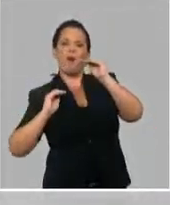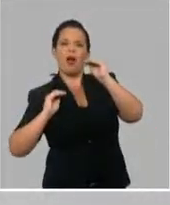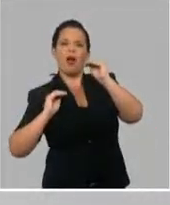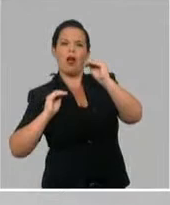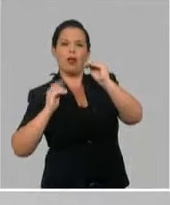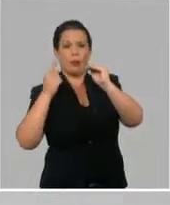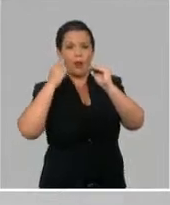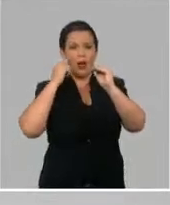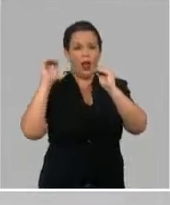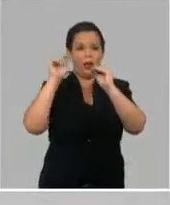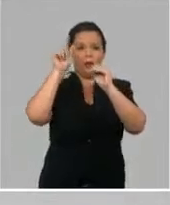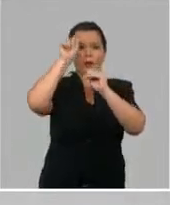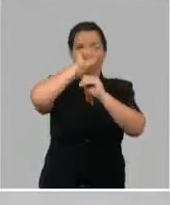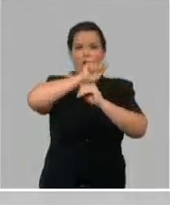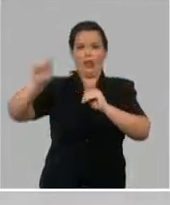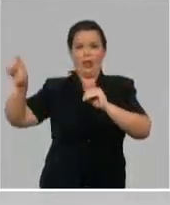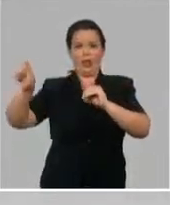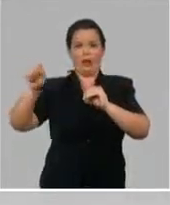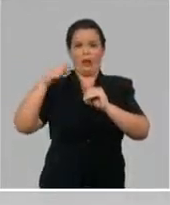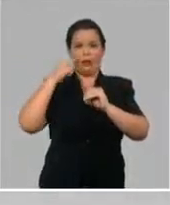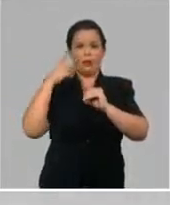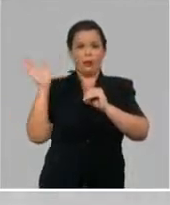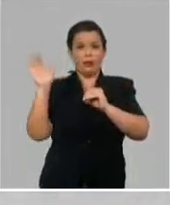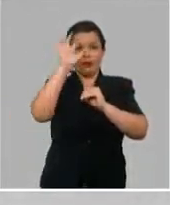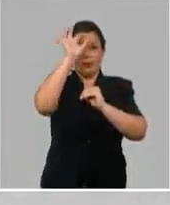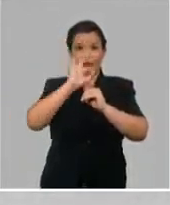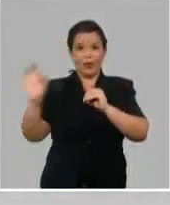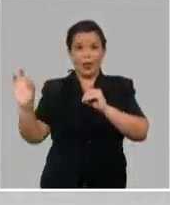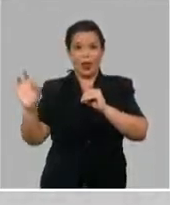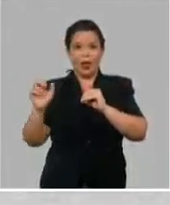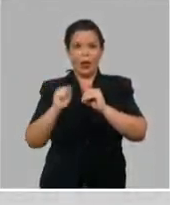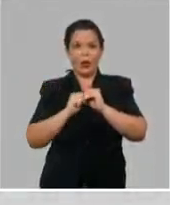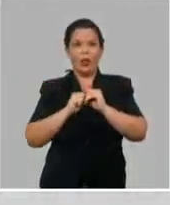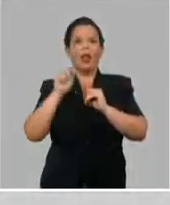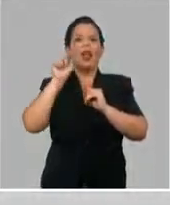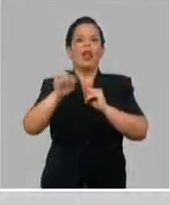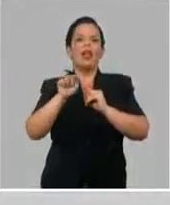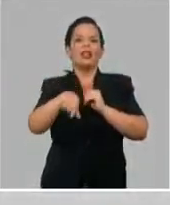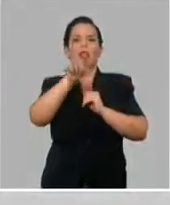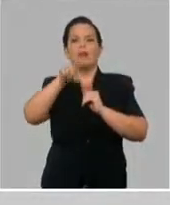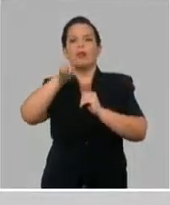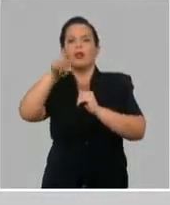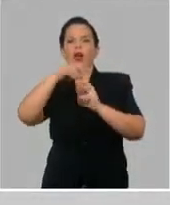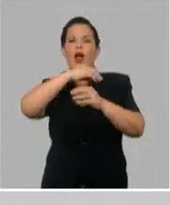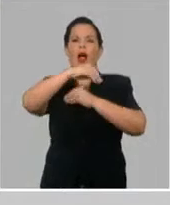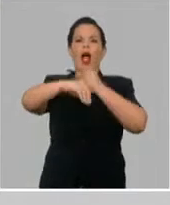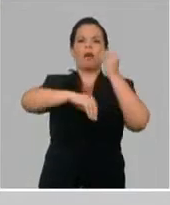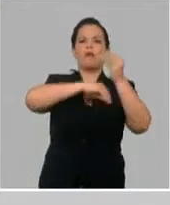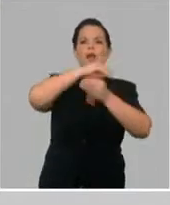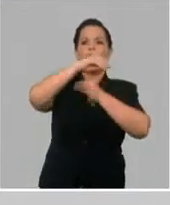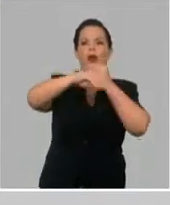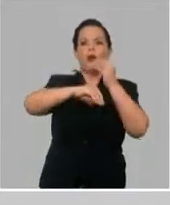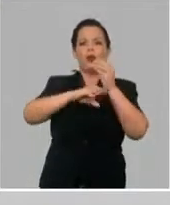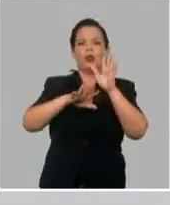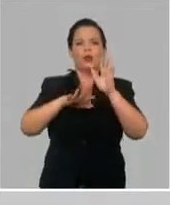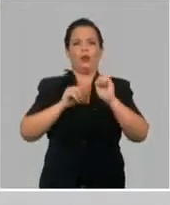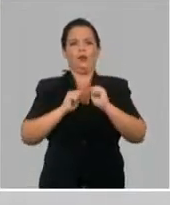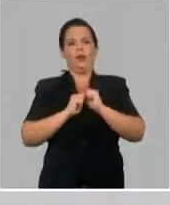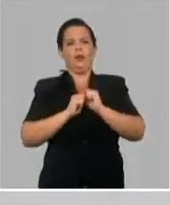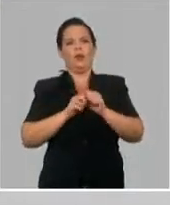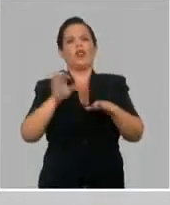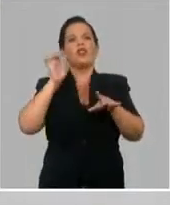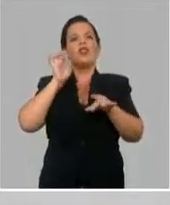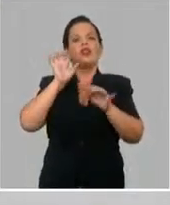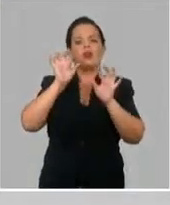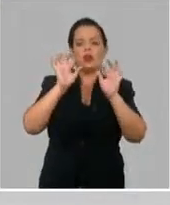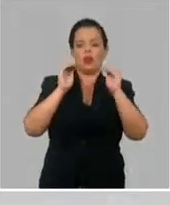hubiera cogido un sharpie y hubiera trazado de nuevo la ruta meteorológica. La enteraron. La enteraron. O y escogieron como criterio el 40%.